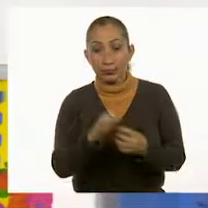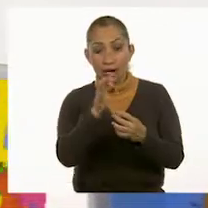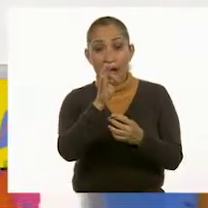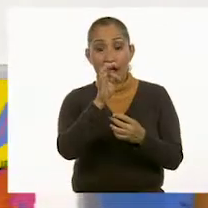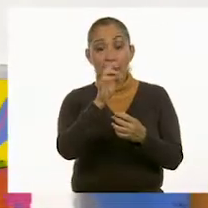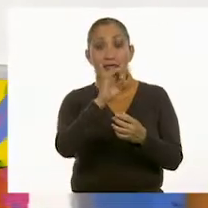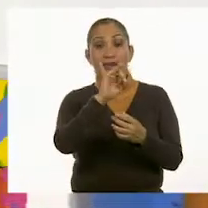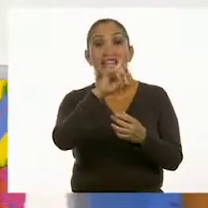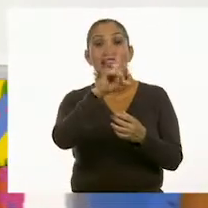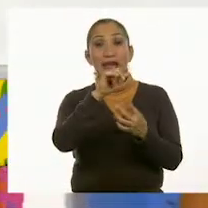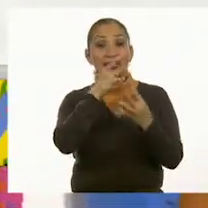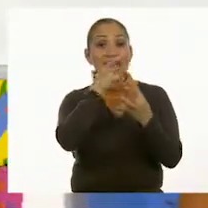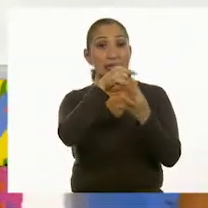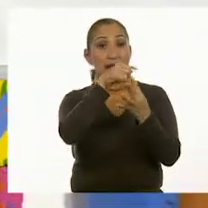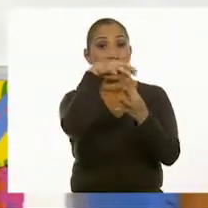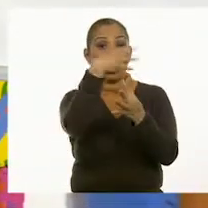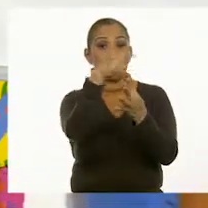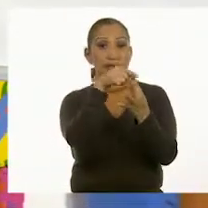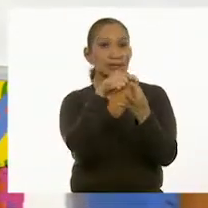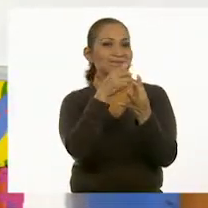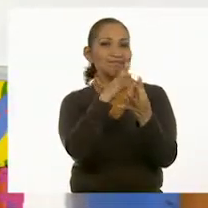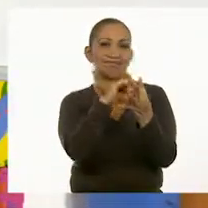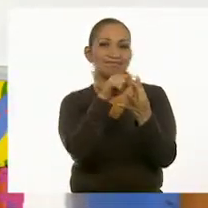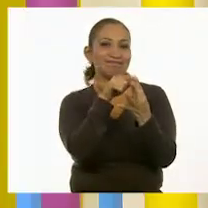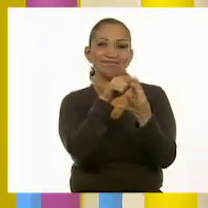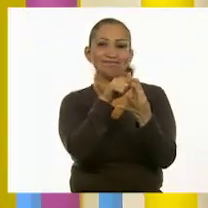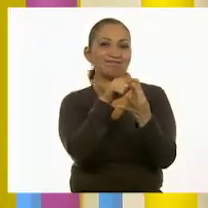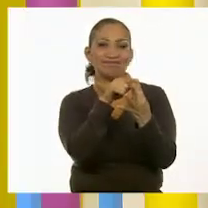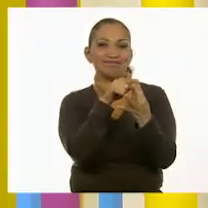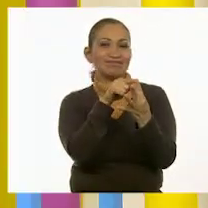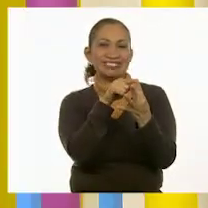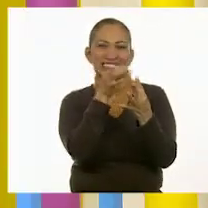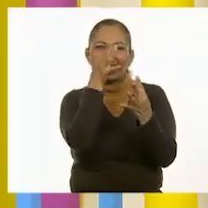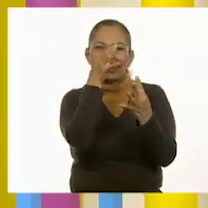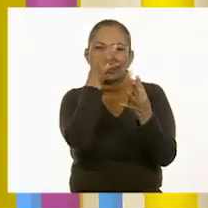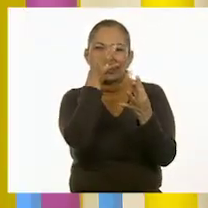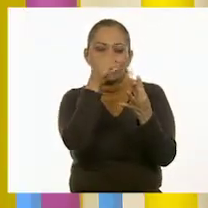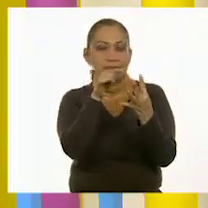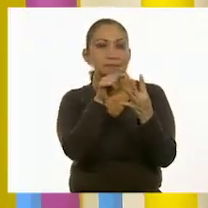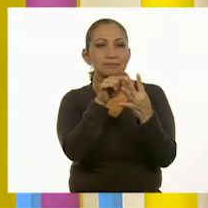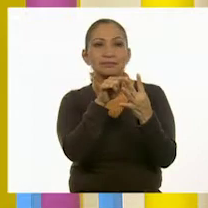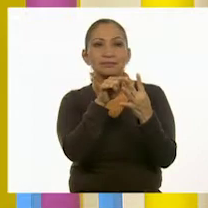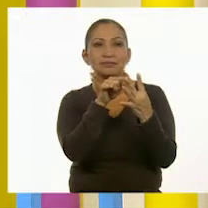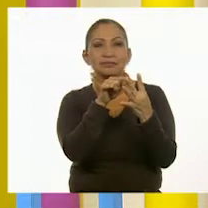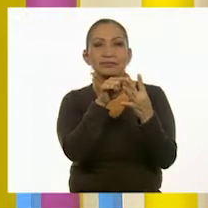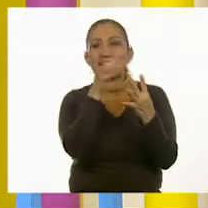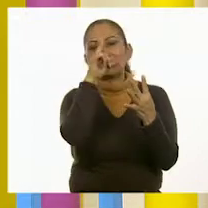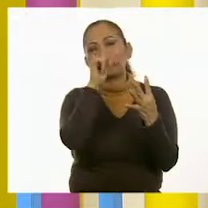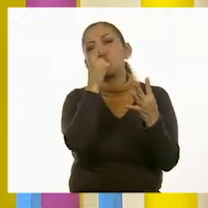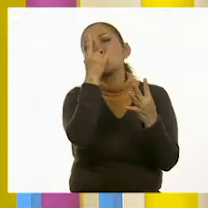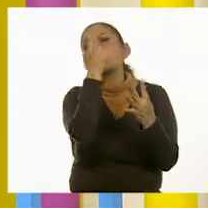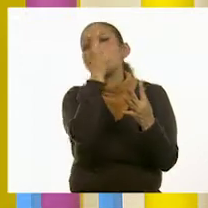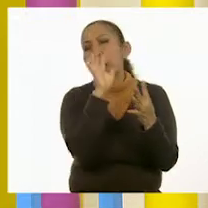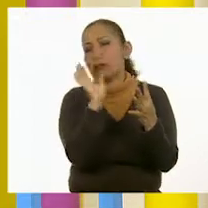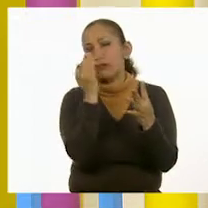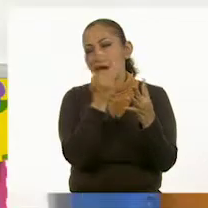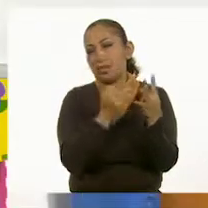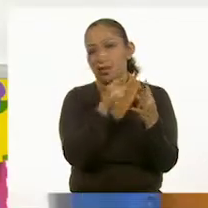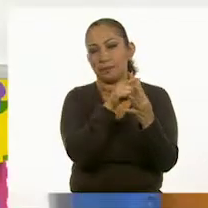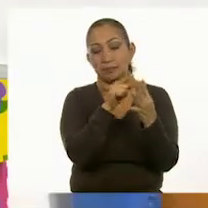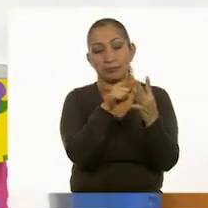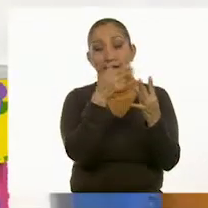Frida dijo catorce. Estuvo muy cerca. Frida Frida, pero te falló solamente por uno.